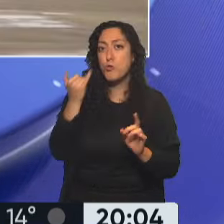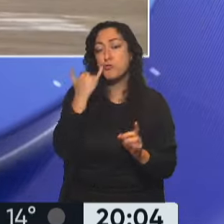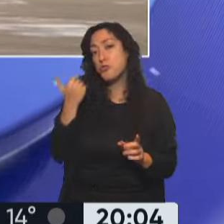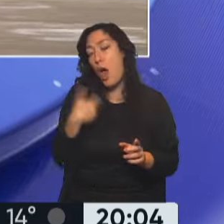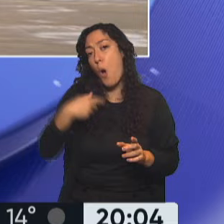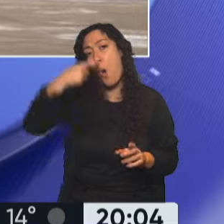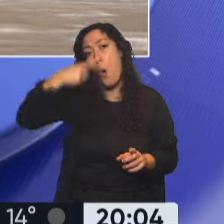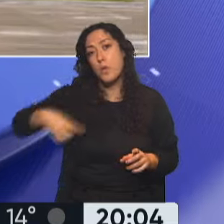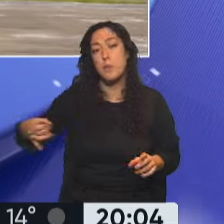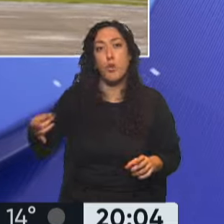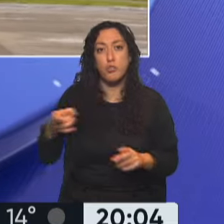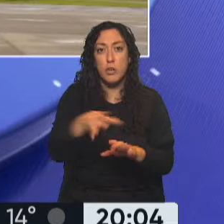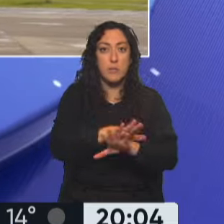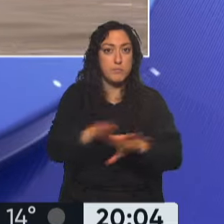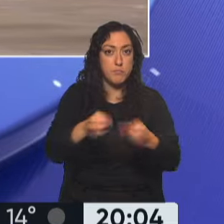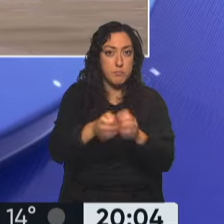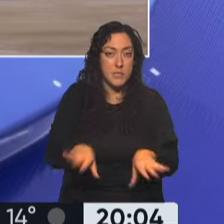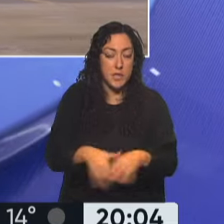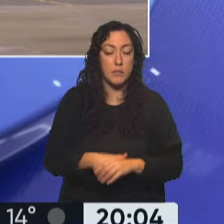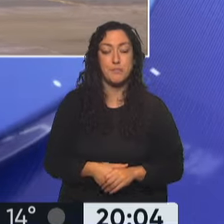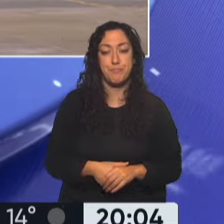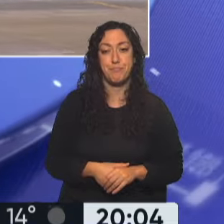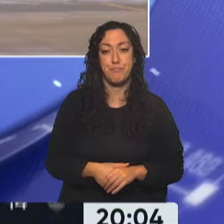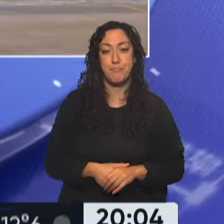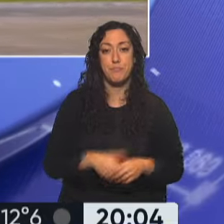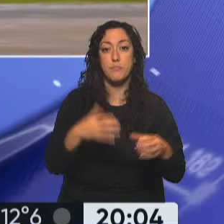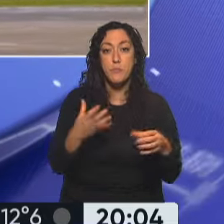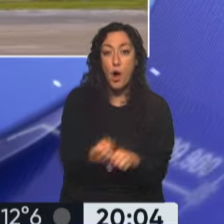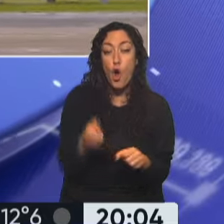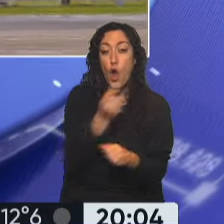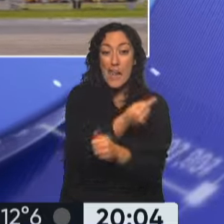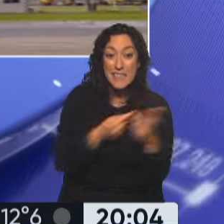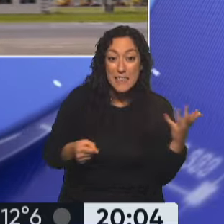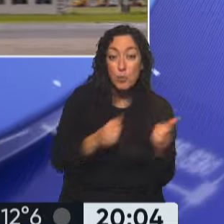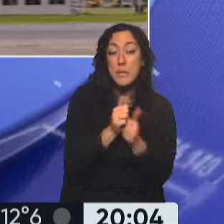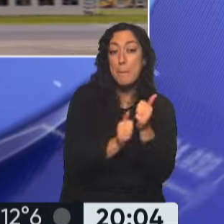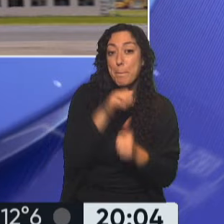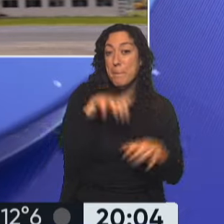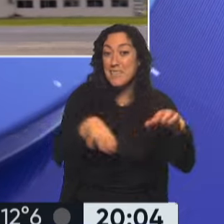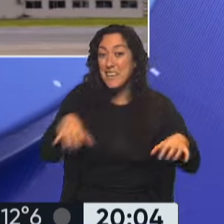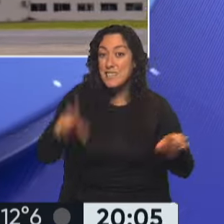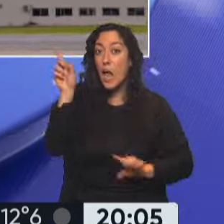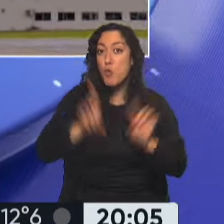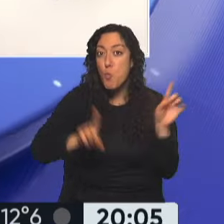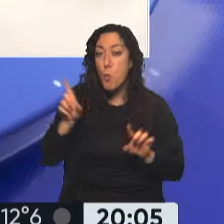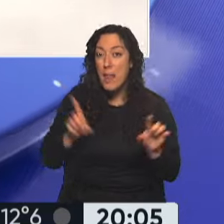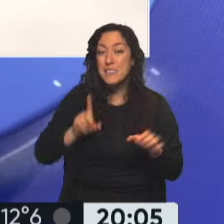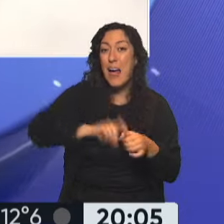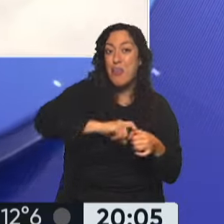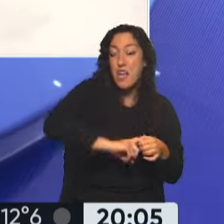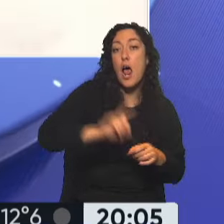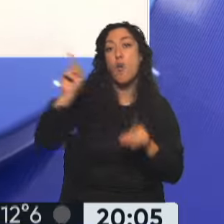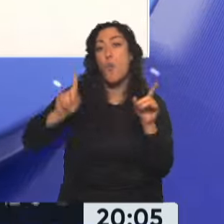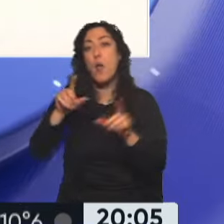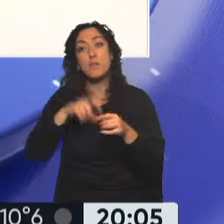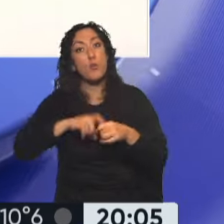líneas se está llevando a cabo. Mientras tanto, en cuanto a los colectivos, hay algunas empresas que no van a estar adhiriendo a esta